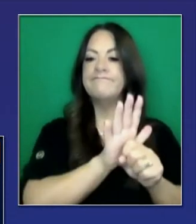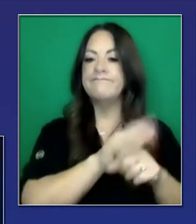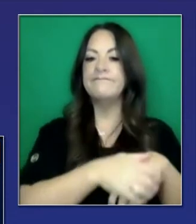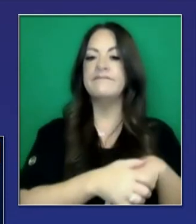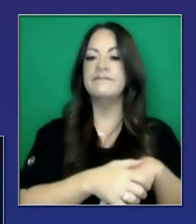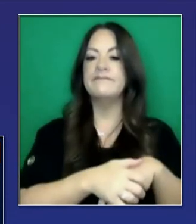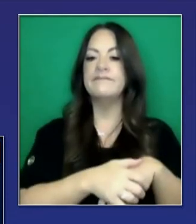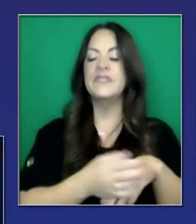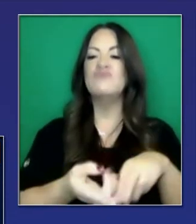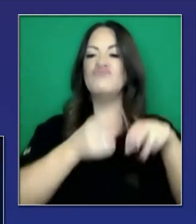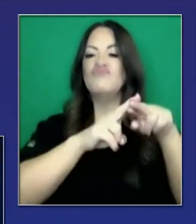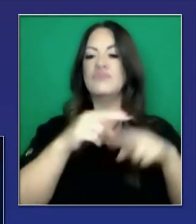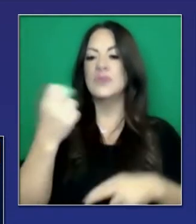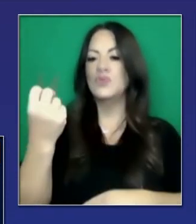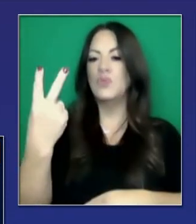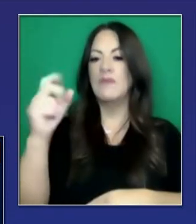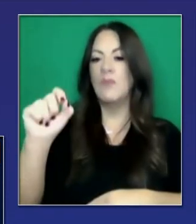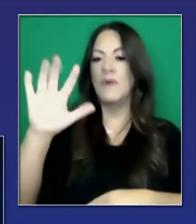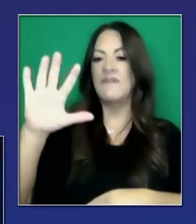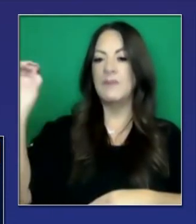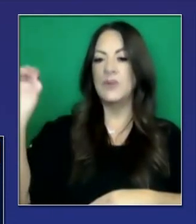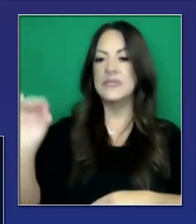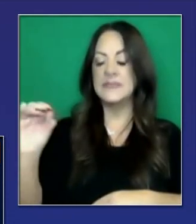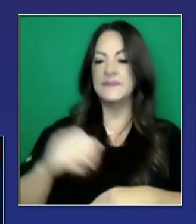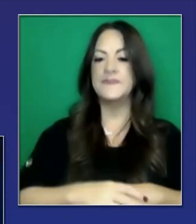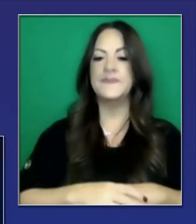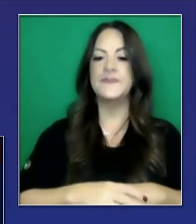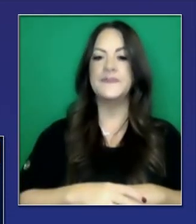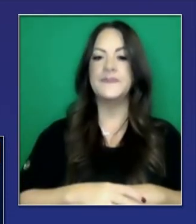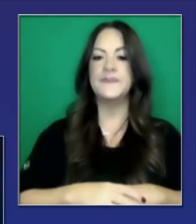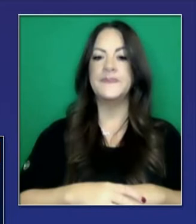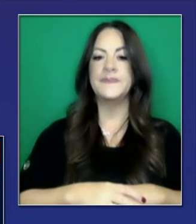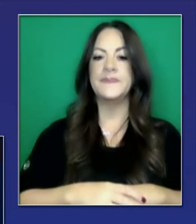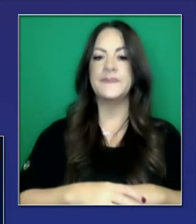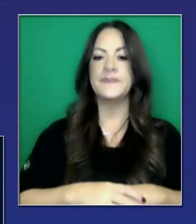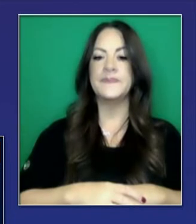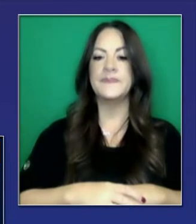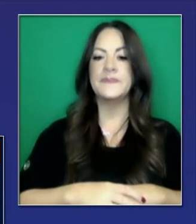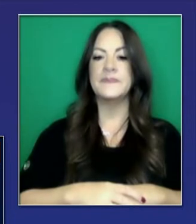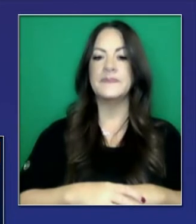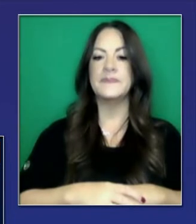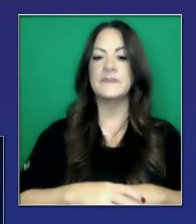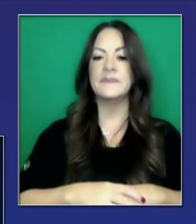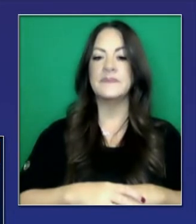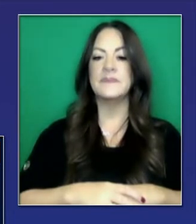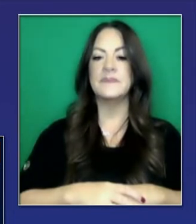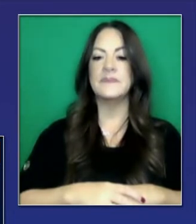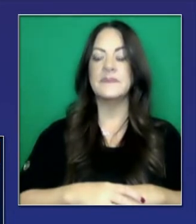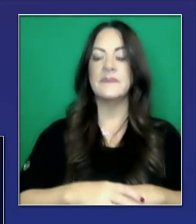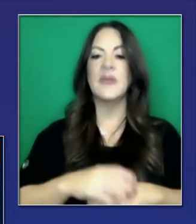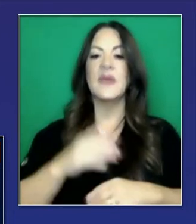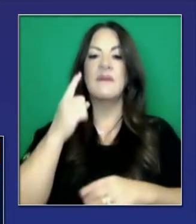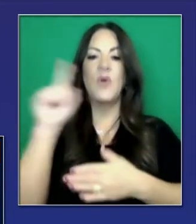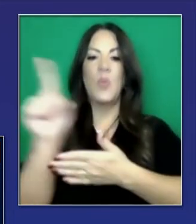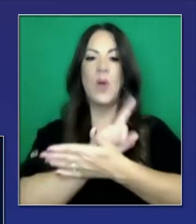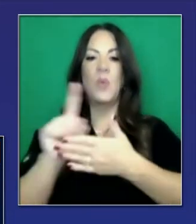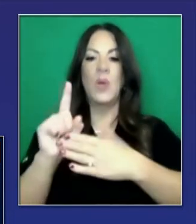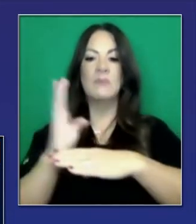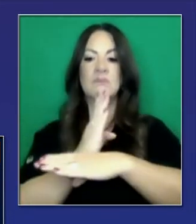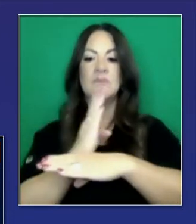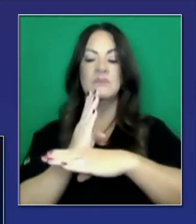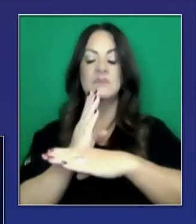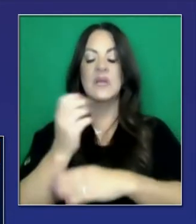.5 por ciento en el estado. Fíjense en la tasa está bajando un poco hacia 11